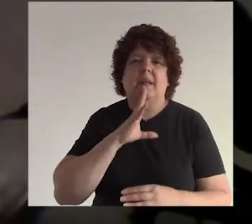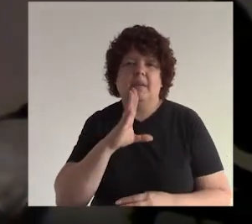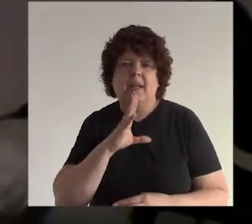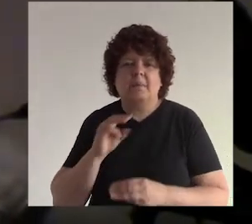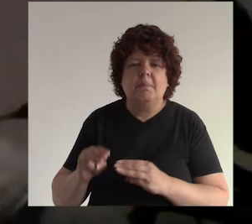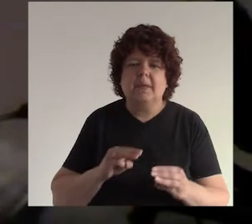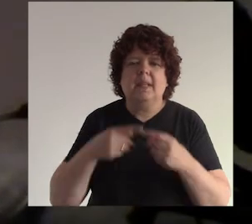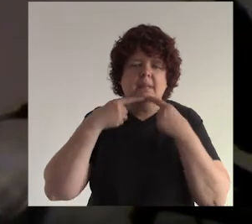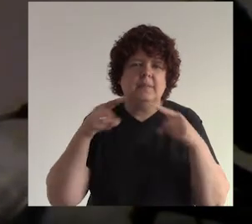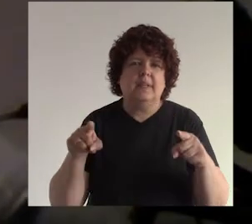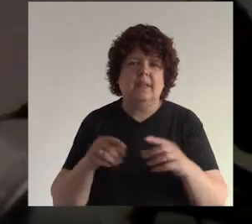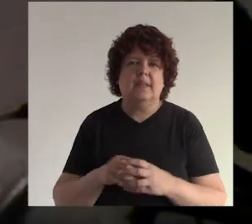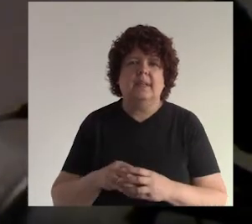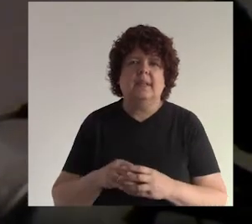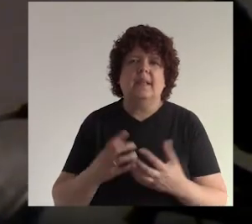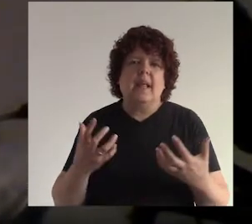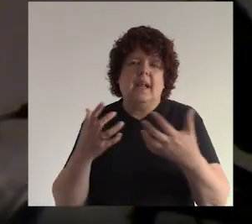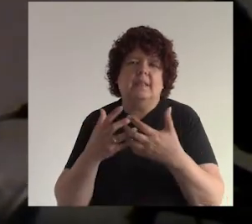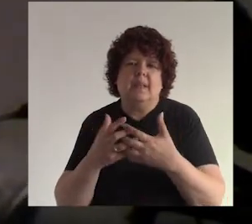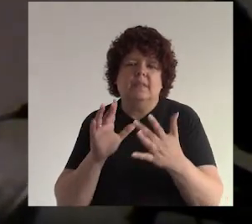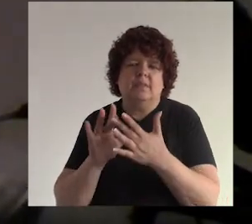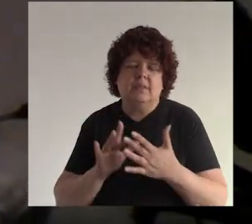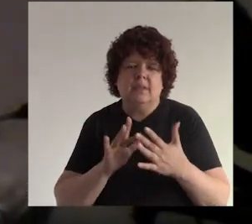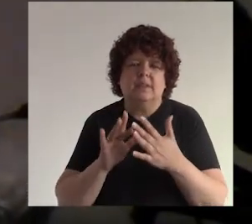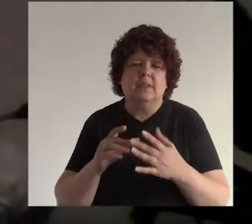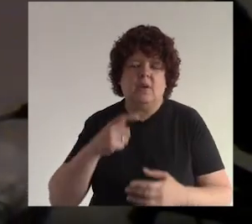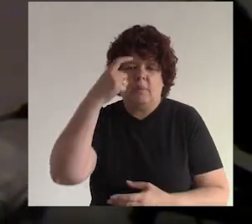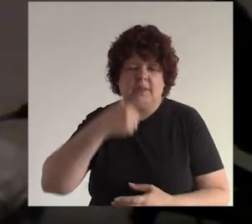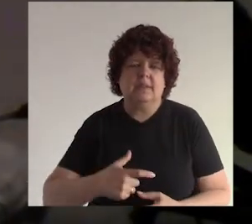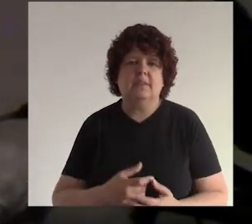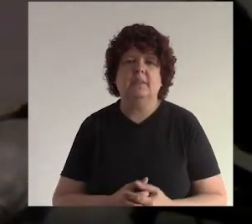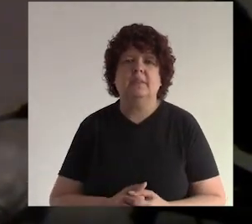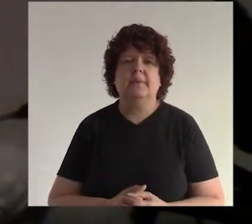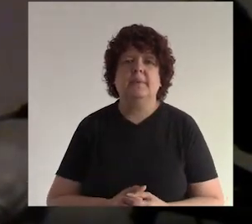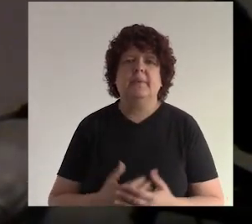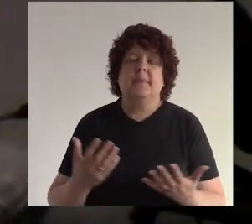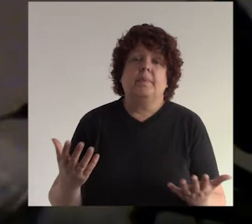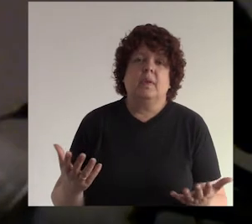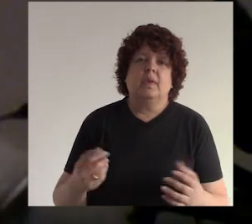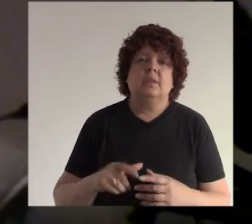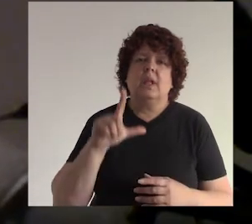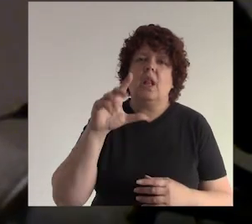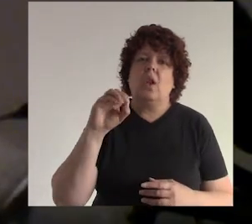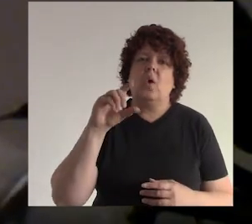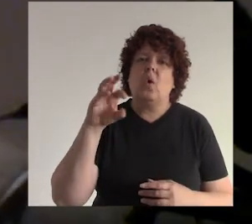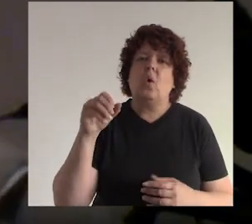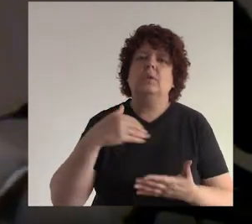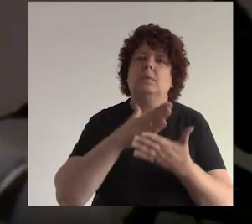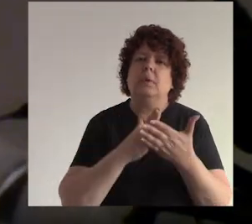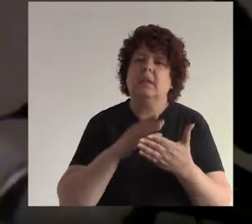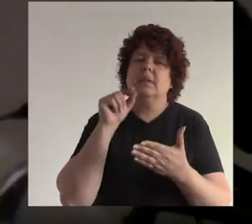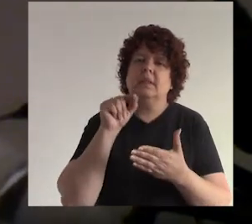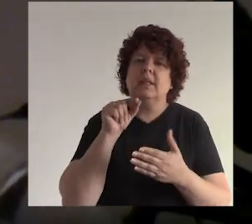tiene una forma de expresarse con los demás de relacionarse tiene una presencia entonces el logo es